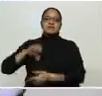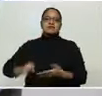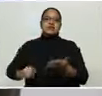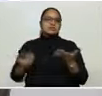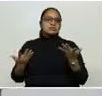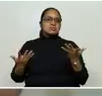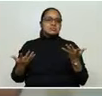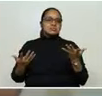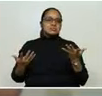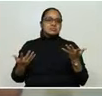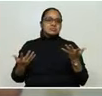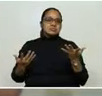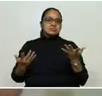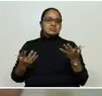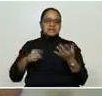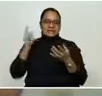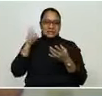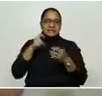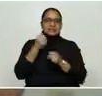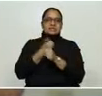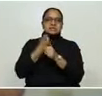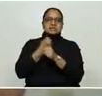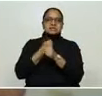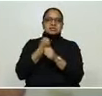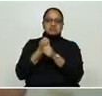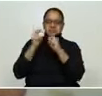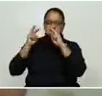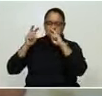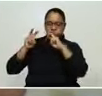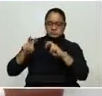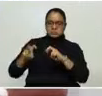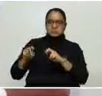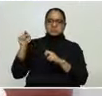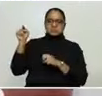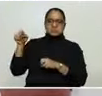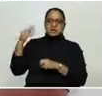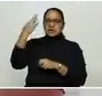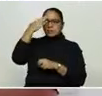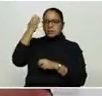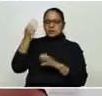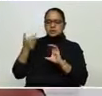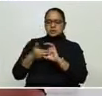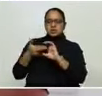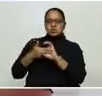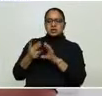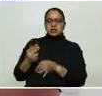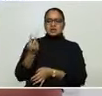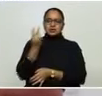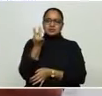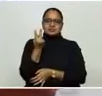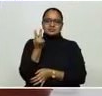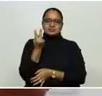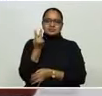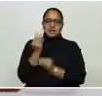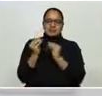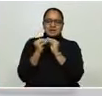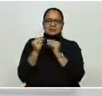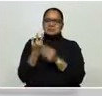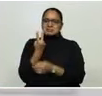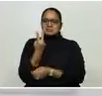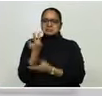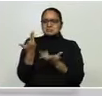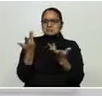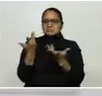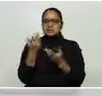Ese es el trabajo epidemiológico que está pendiente. Este es un trabajo que gracias a la Organización Panamericana de la Salud, el doctor Peña, el